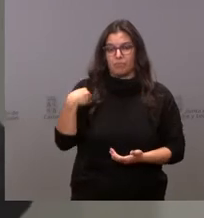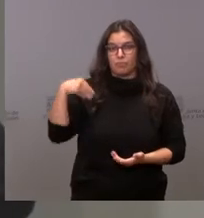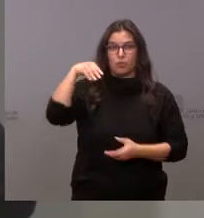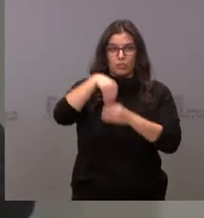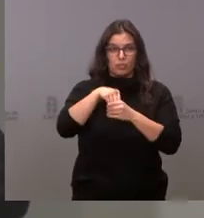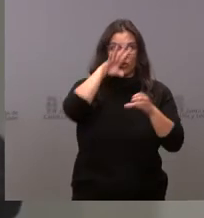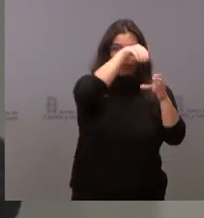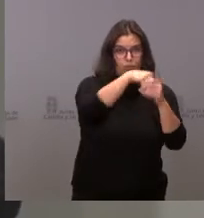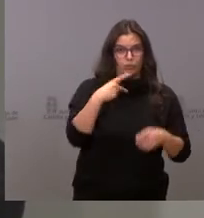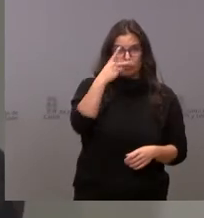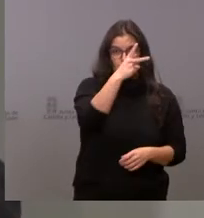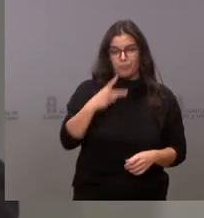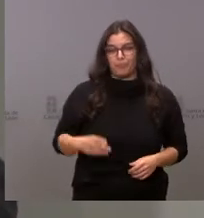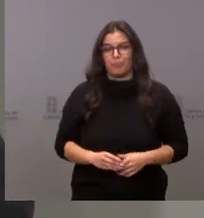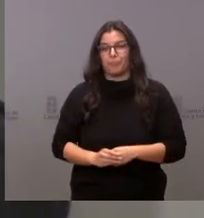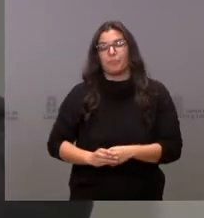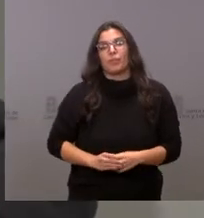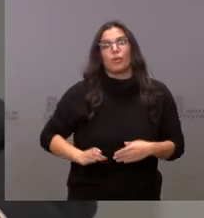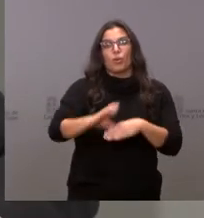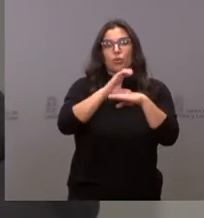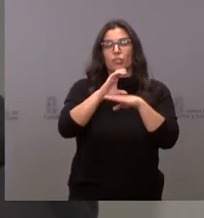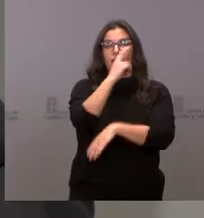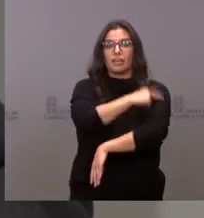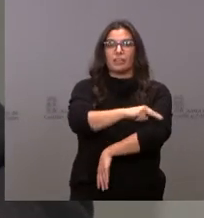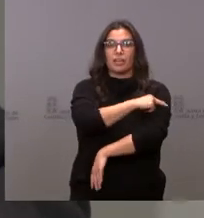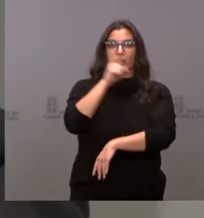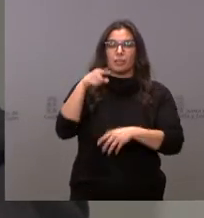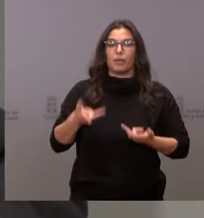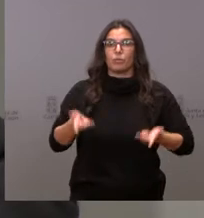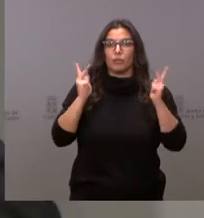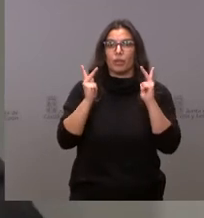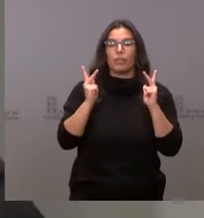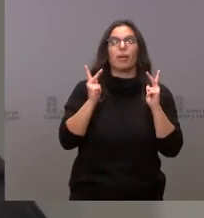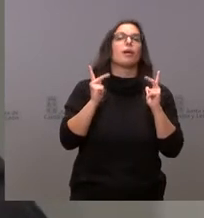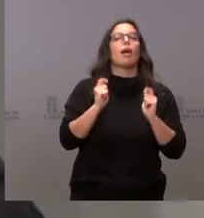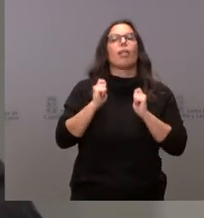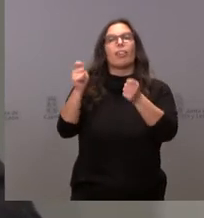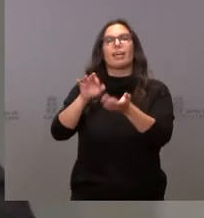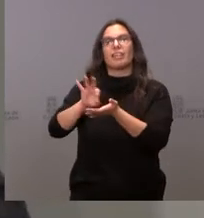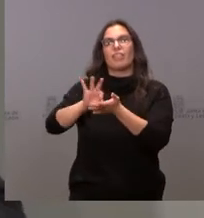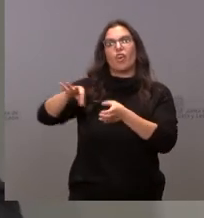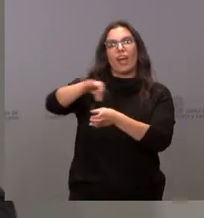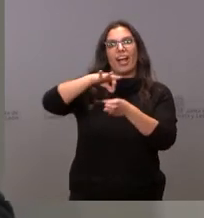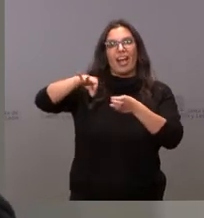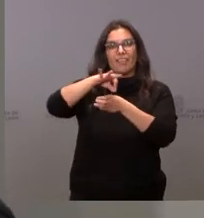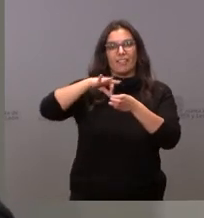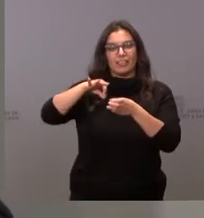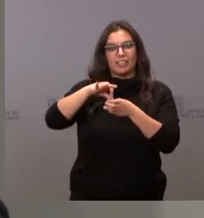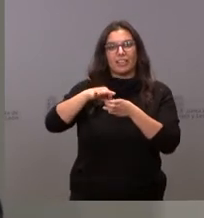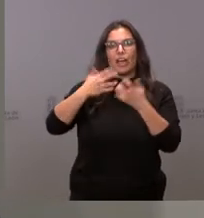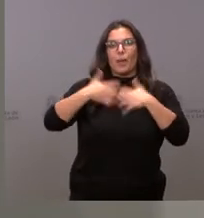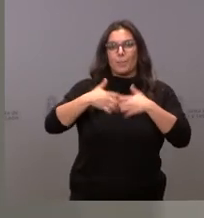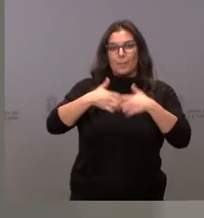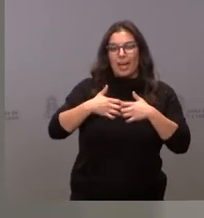a los ciudadanos. La Consejería de Sanidad autoriza también la concesión de los servicios de cafetería, máquinas expendedoras